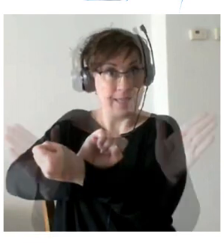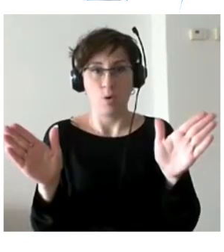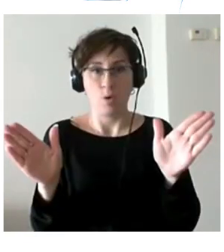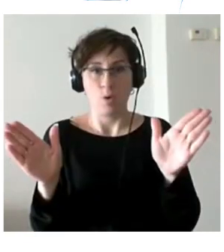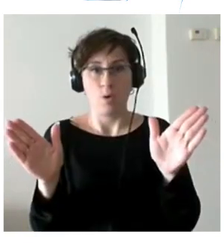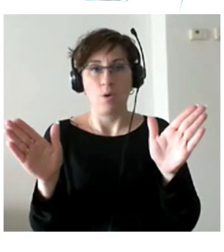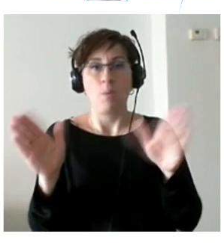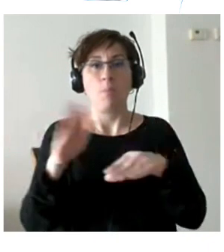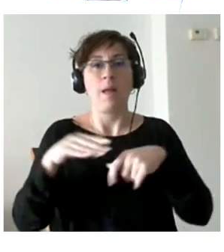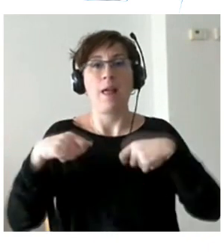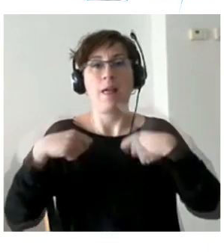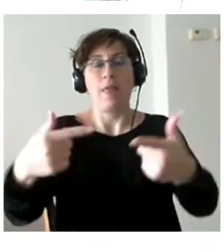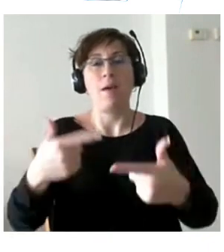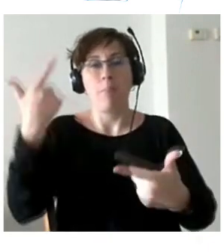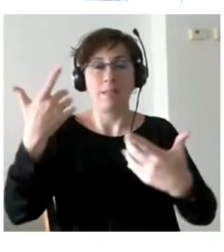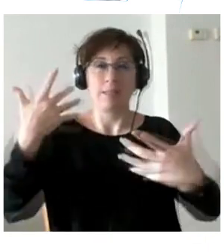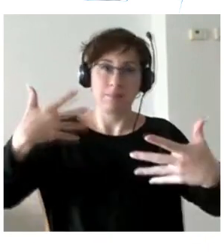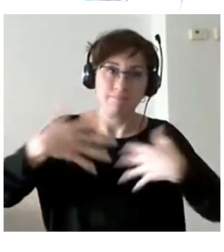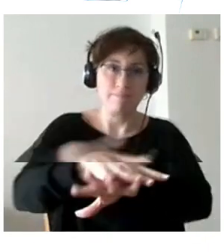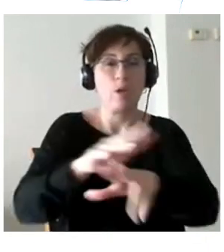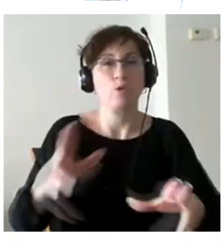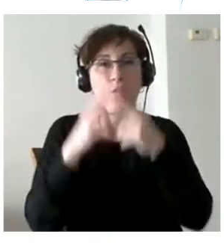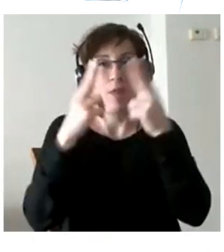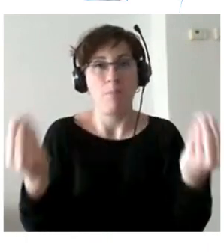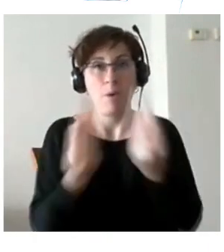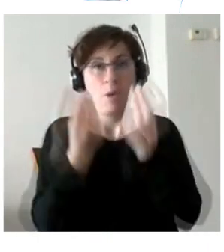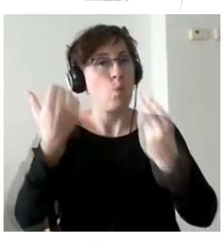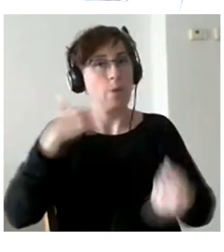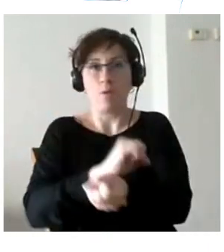mayor integración social cuando se realizara la libertad total.